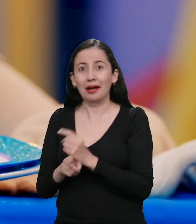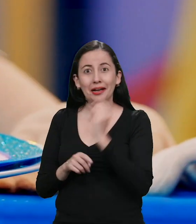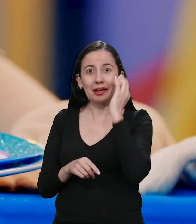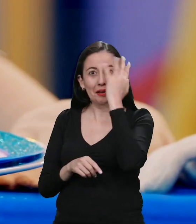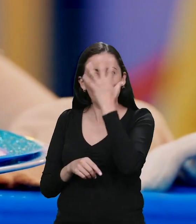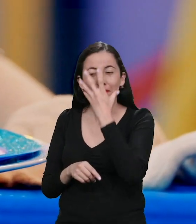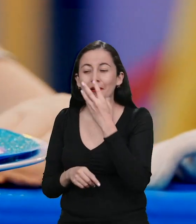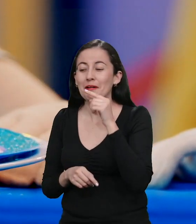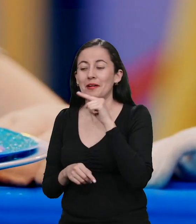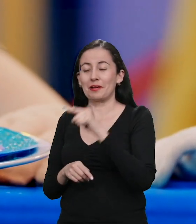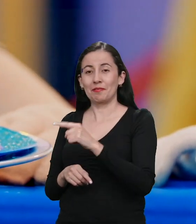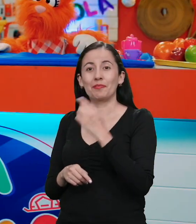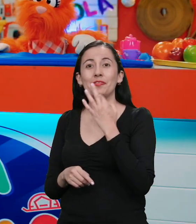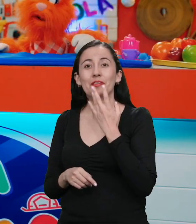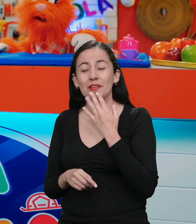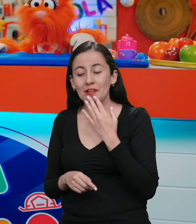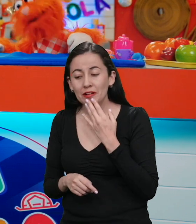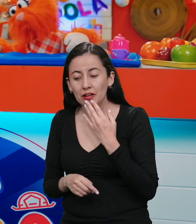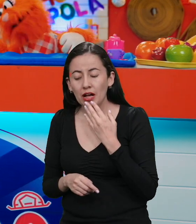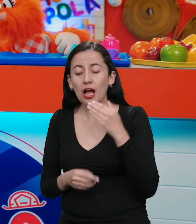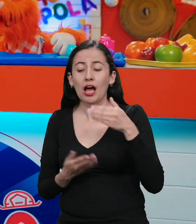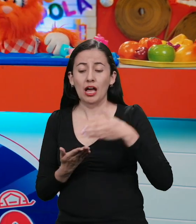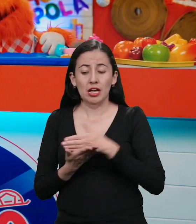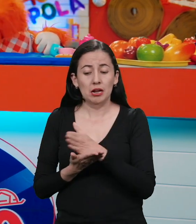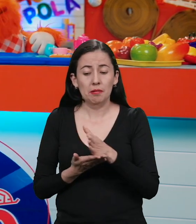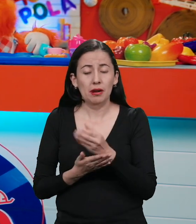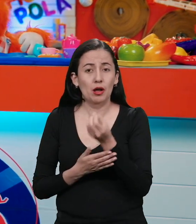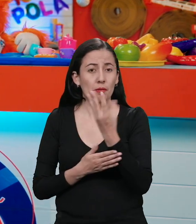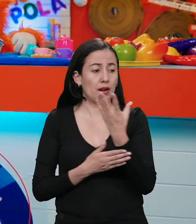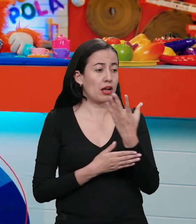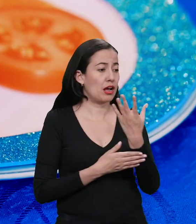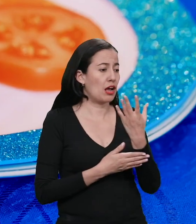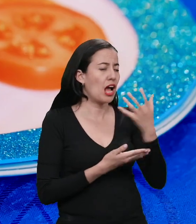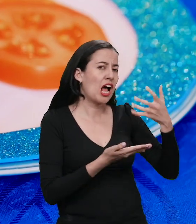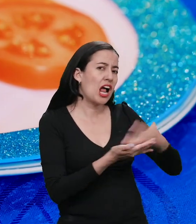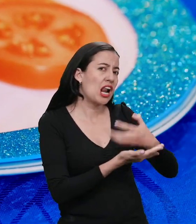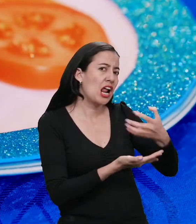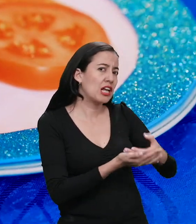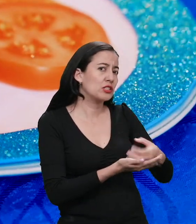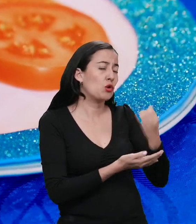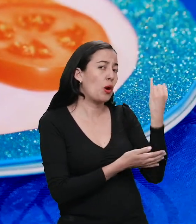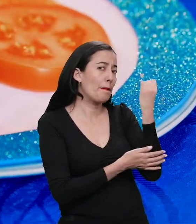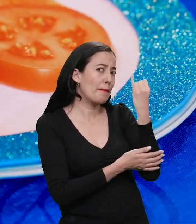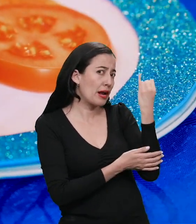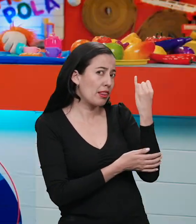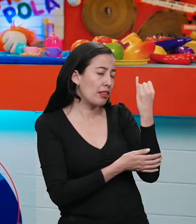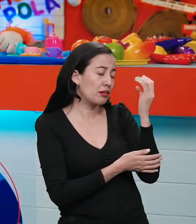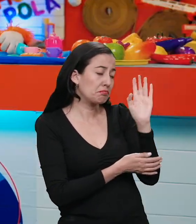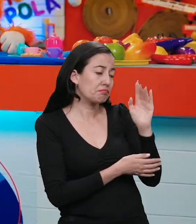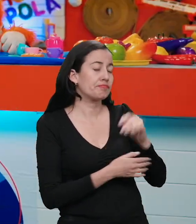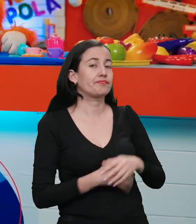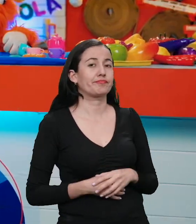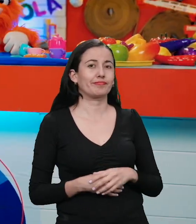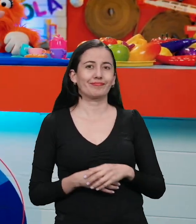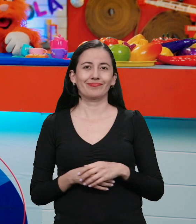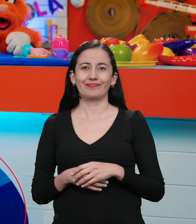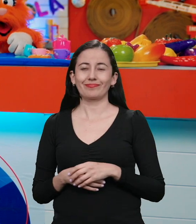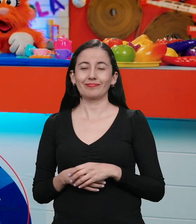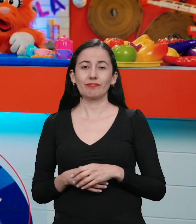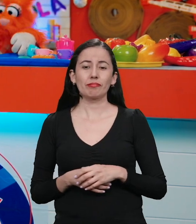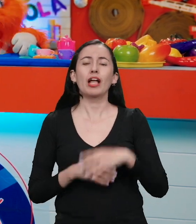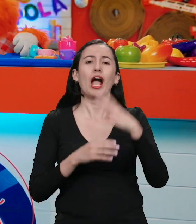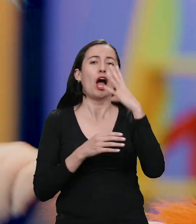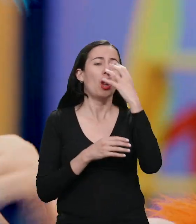¡Hay muchísimos colores! ¡El pescado es blanco! ¿Y la lechuga? ¡La lechuga es verde! ¡Muy